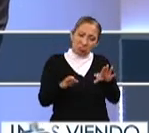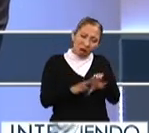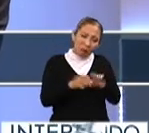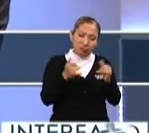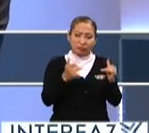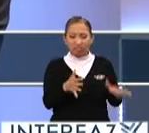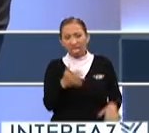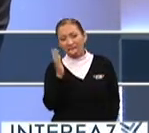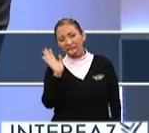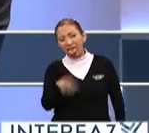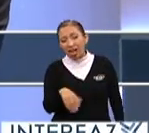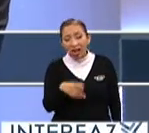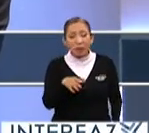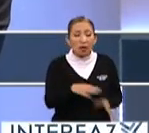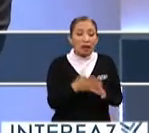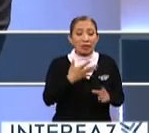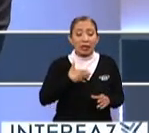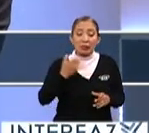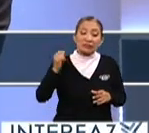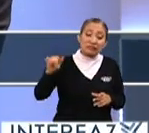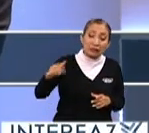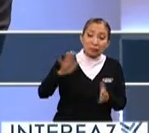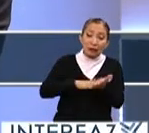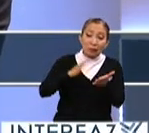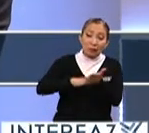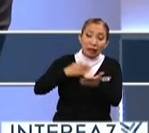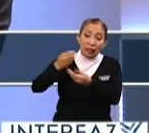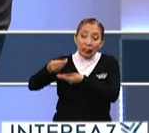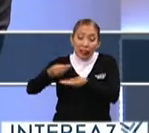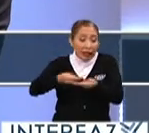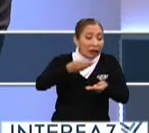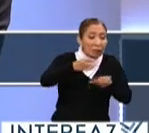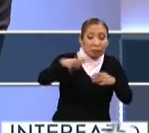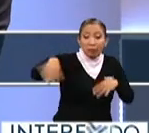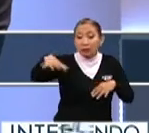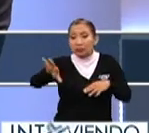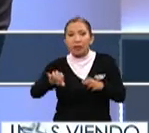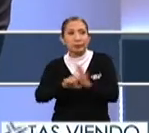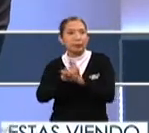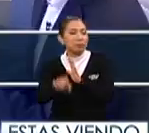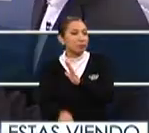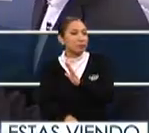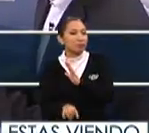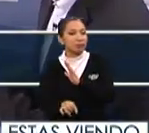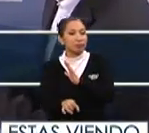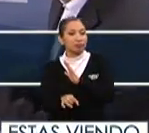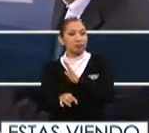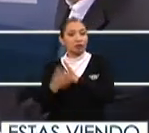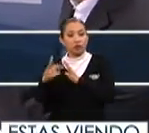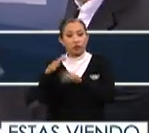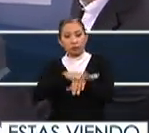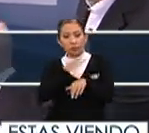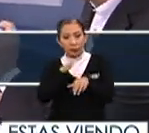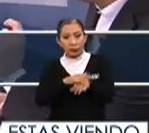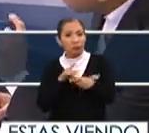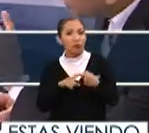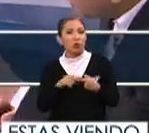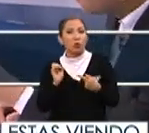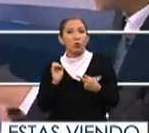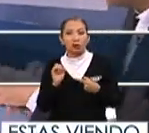engorroso ya sea porque tienes o no tienes los requerimientos desde un tu promedio